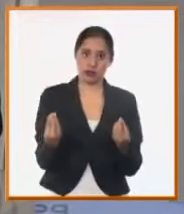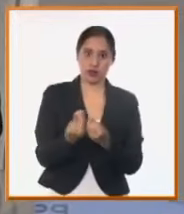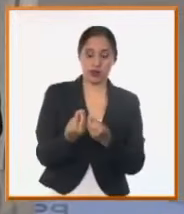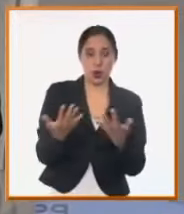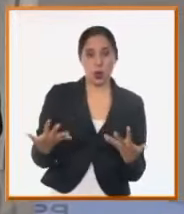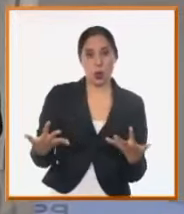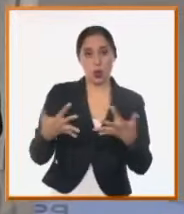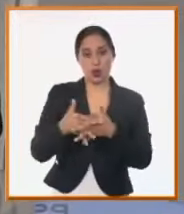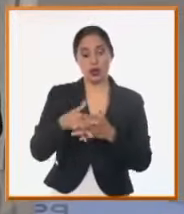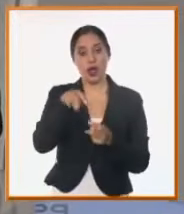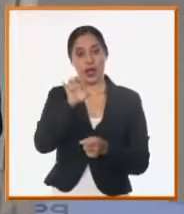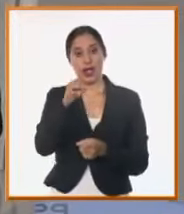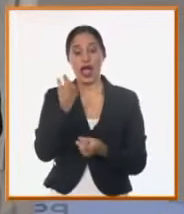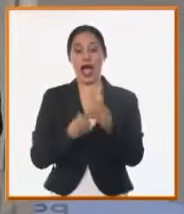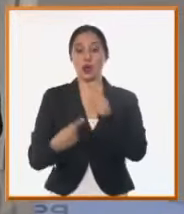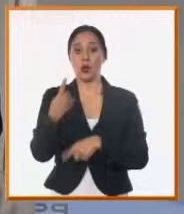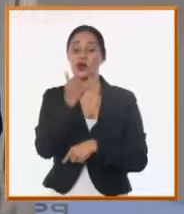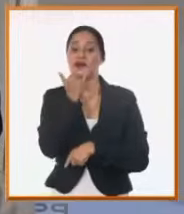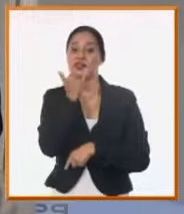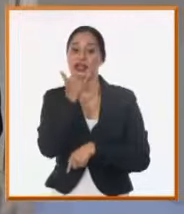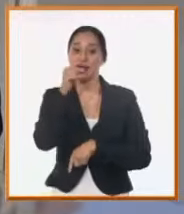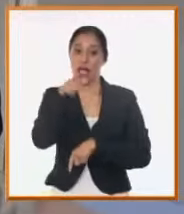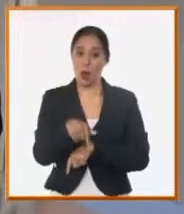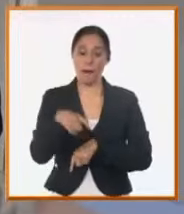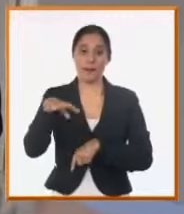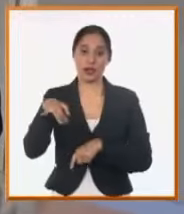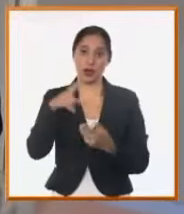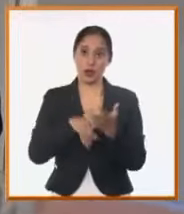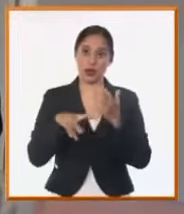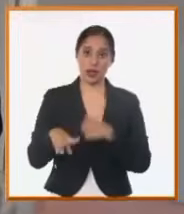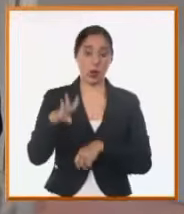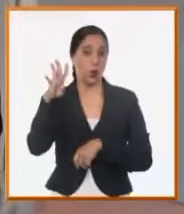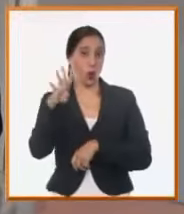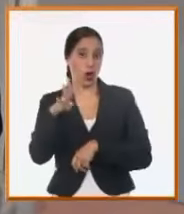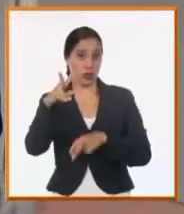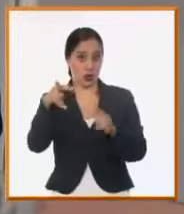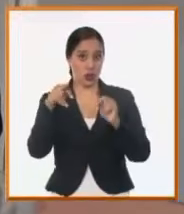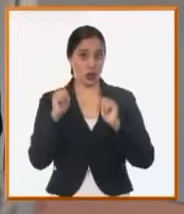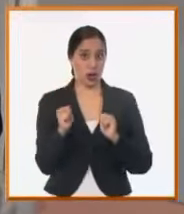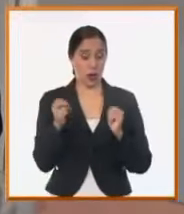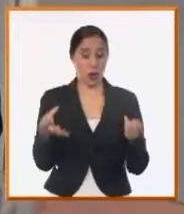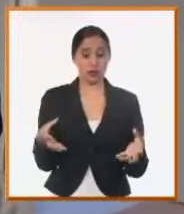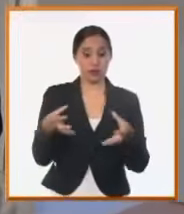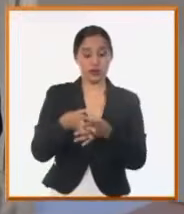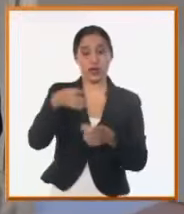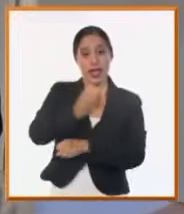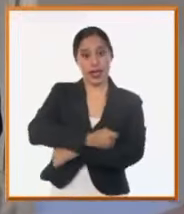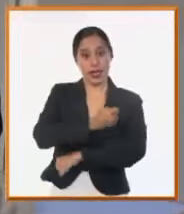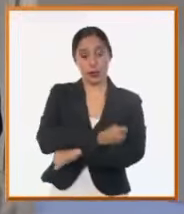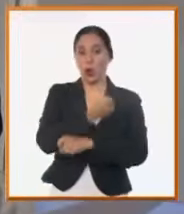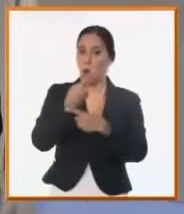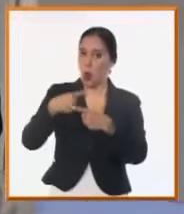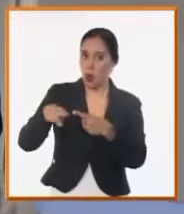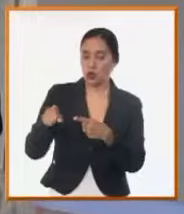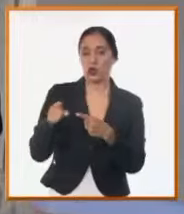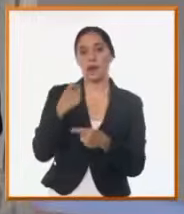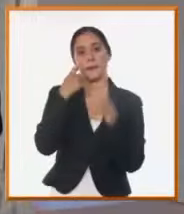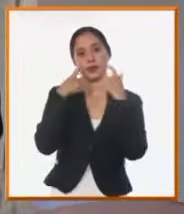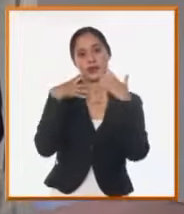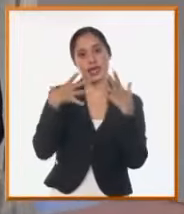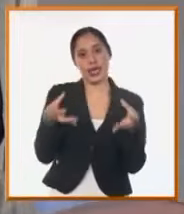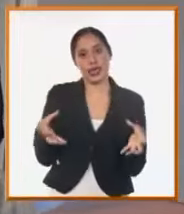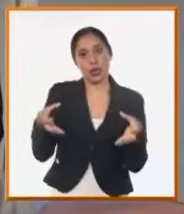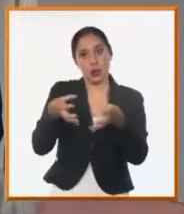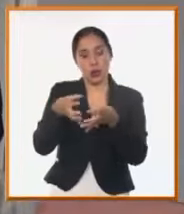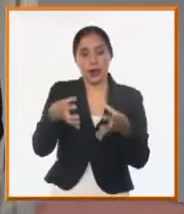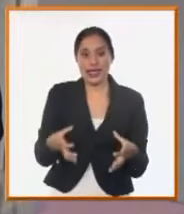que es de los lugares más afectados en Pinar de Río. Vienen cuatro equipos de bombeos nuevos para ahí. Vienen otro grupo importante de equipos para el tanque